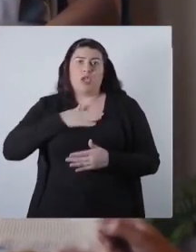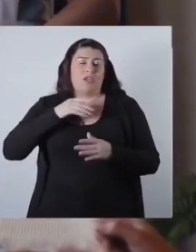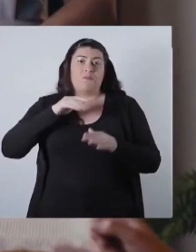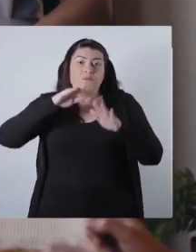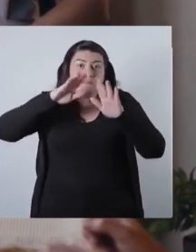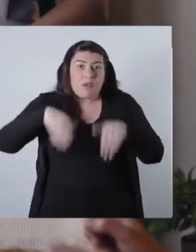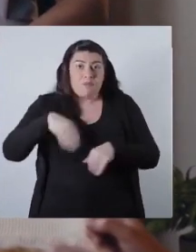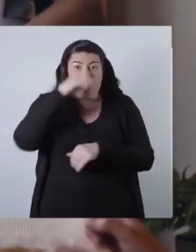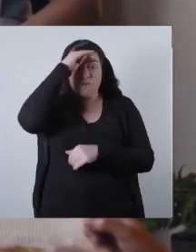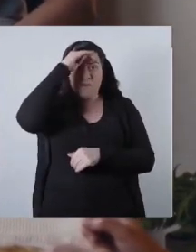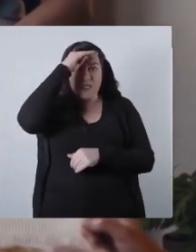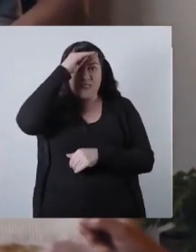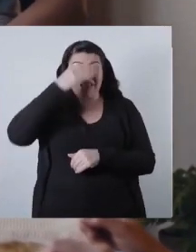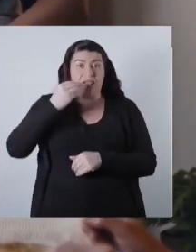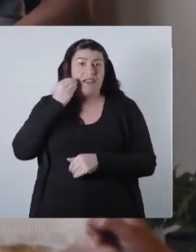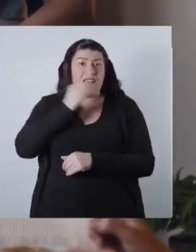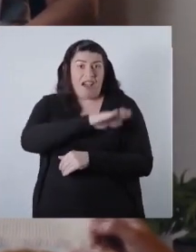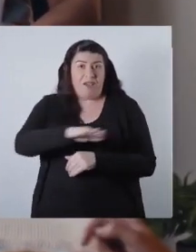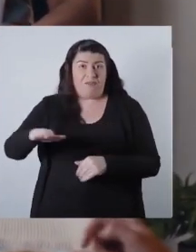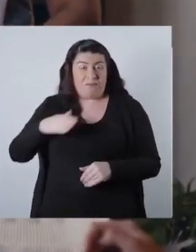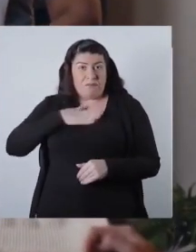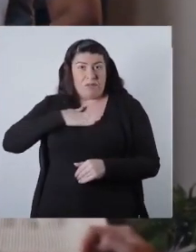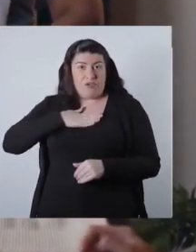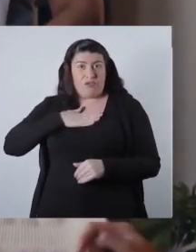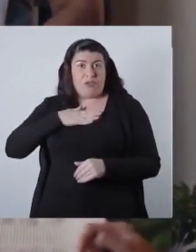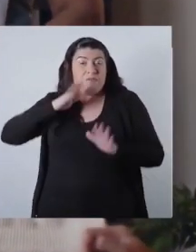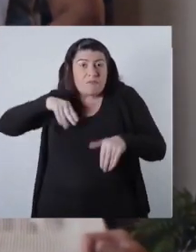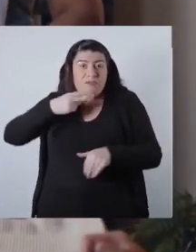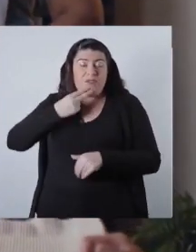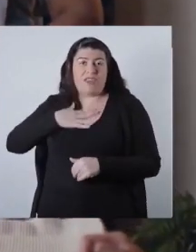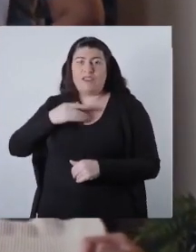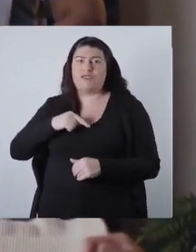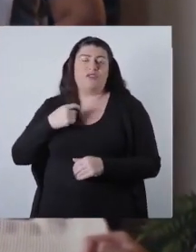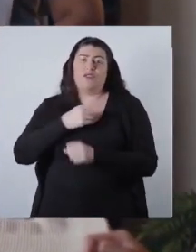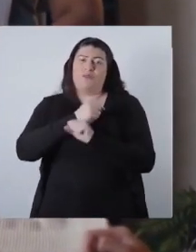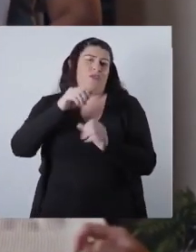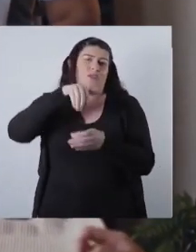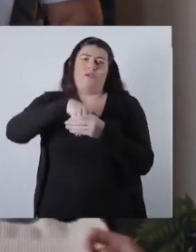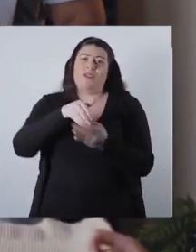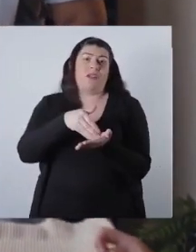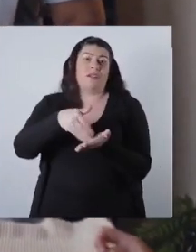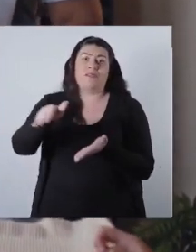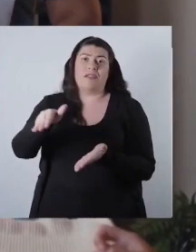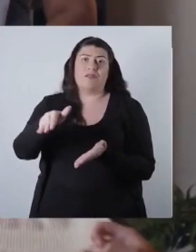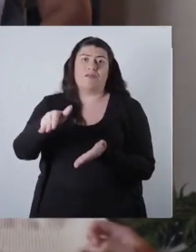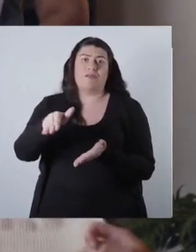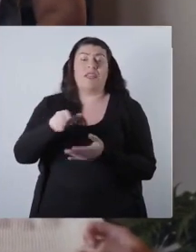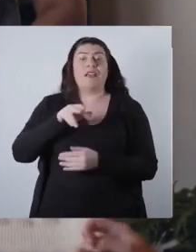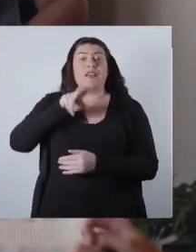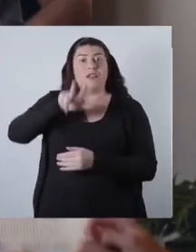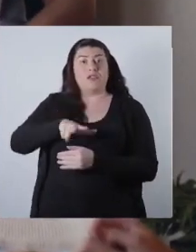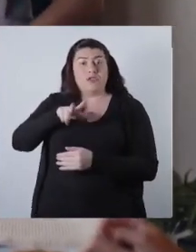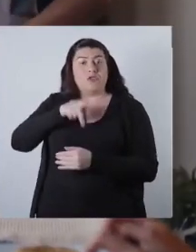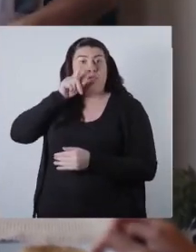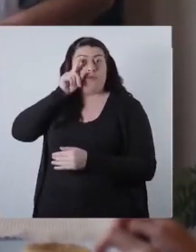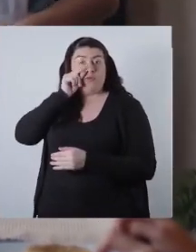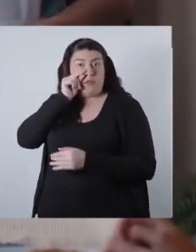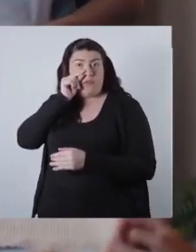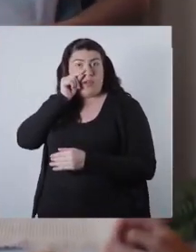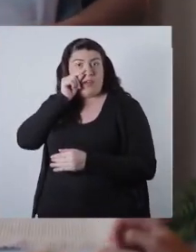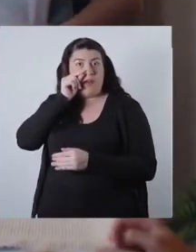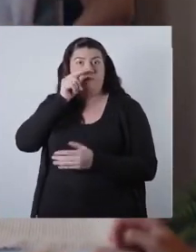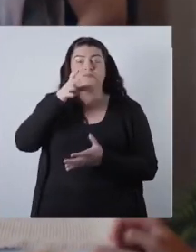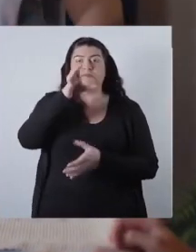Porque no quiero que mis nietos vivan lo mismo que yo he vivido. Yo no puedo votar rechazo. Desde el 18 de